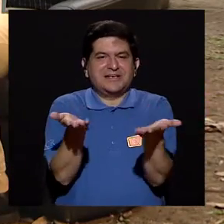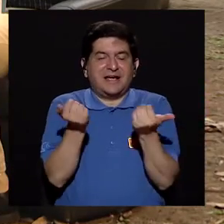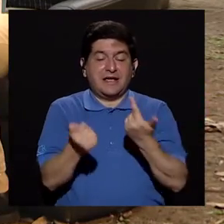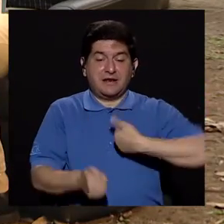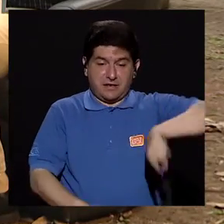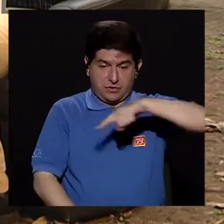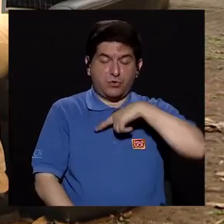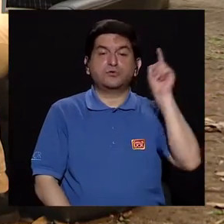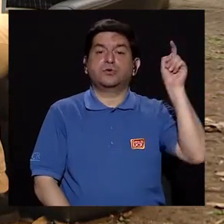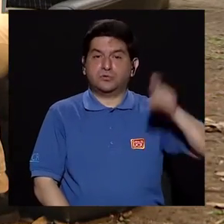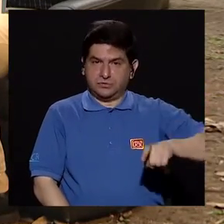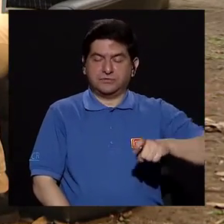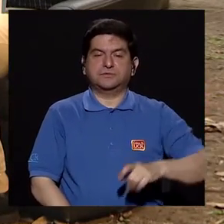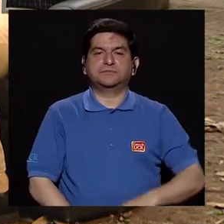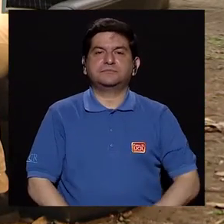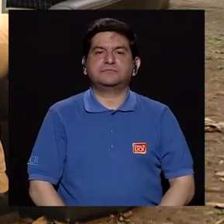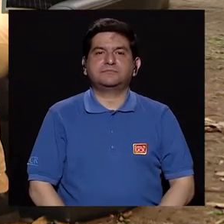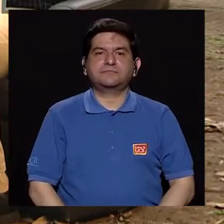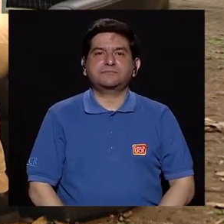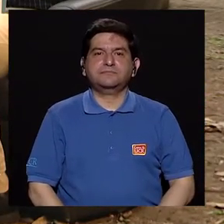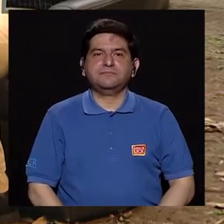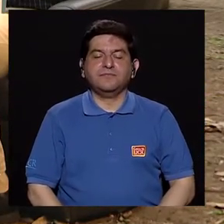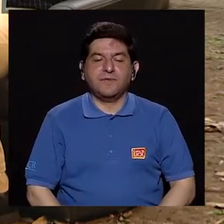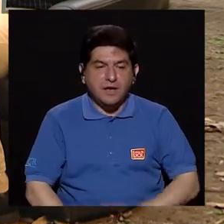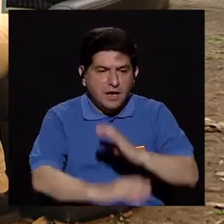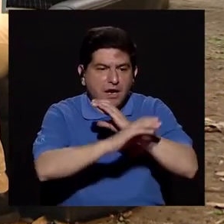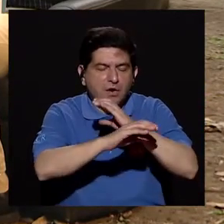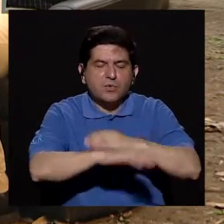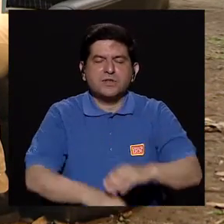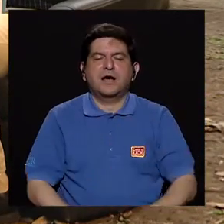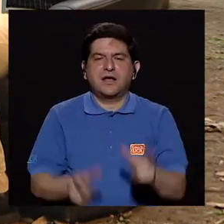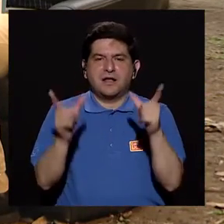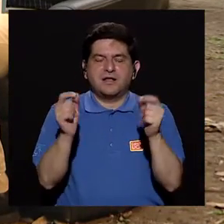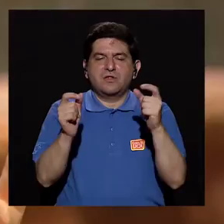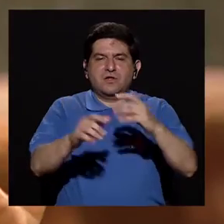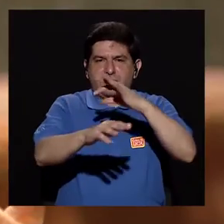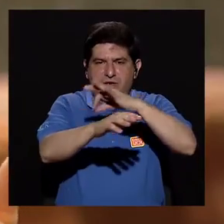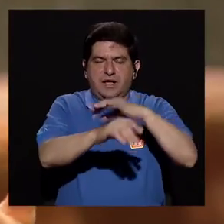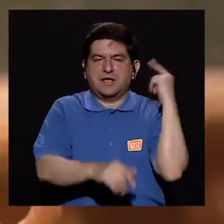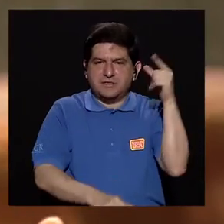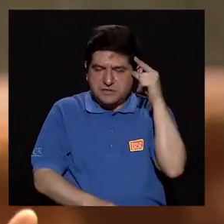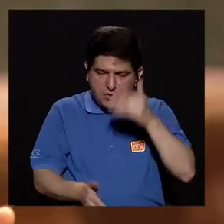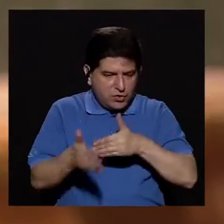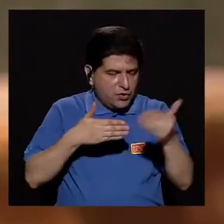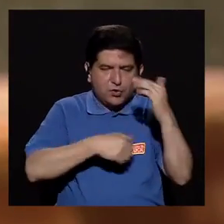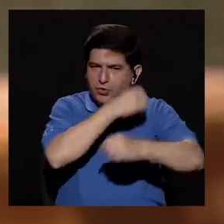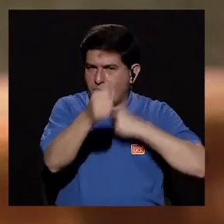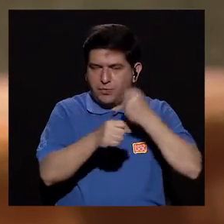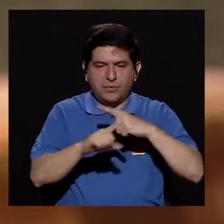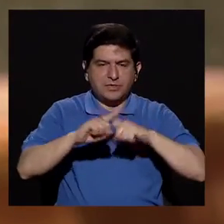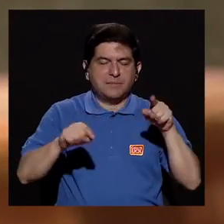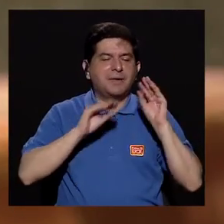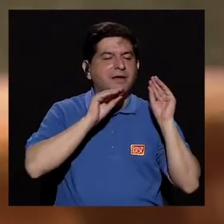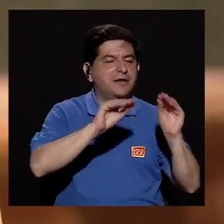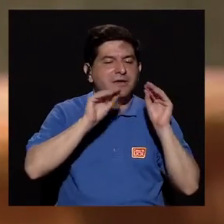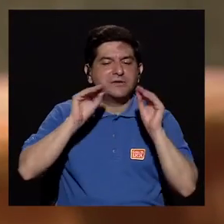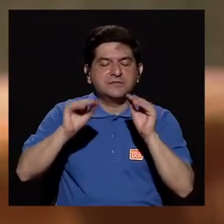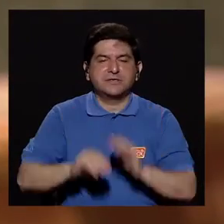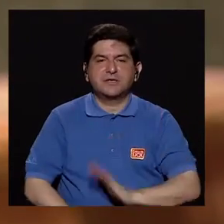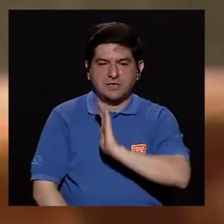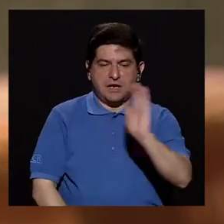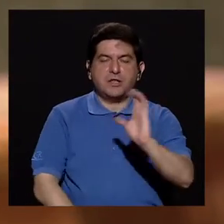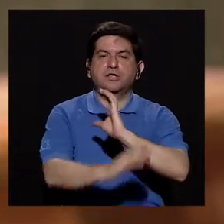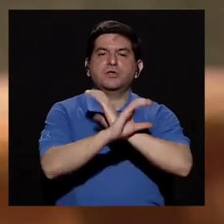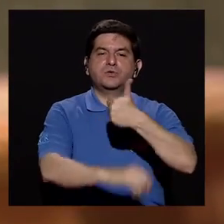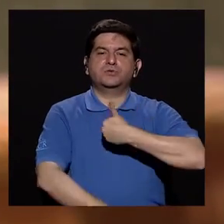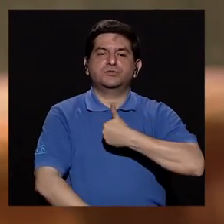nosotros. Entonces, la prevención del cáncer de piel ya se hace por supuesto a cualquier edad, pero si uno le enseña a